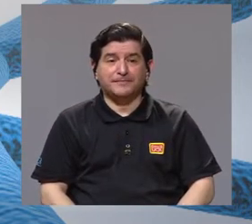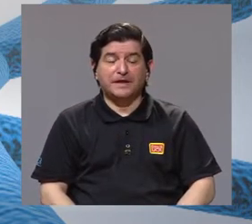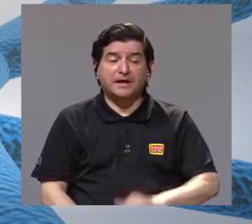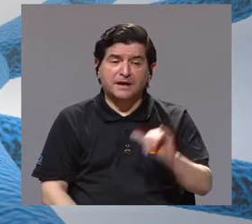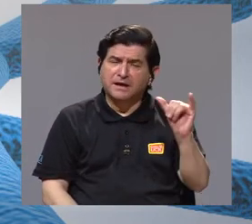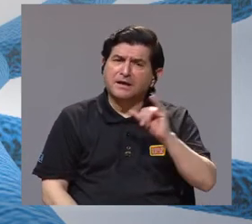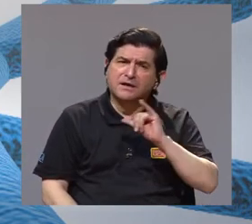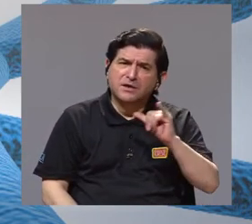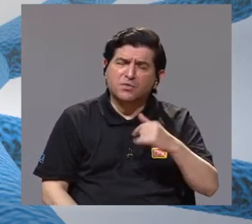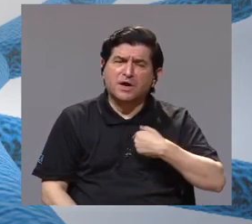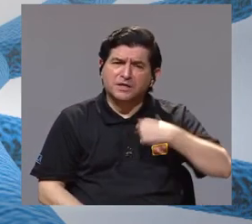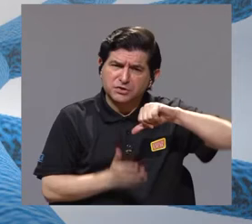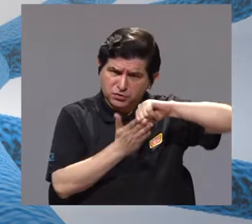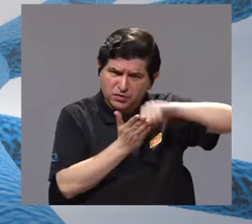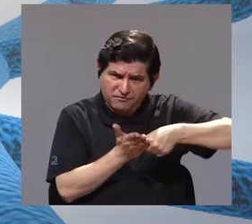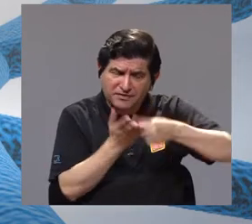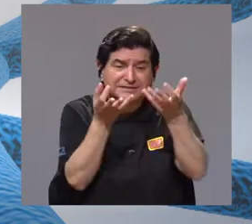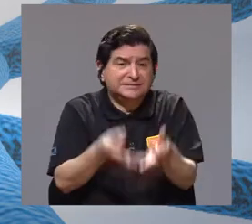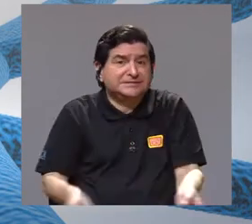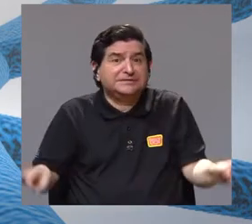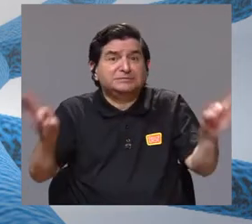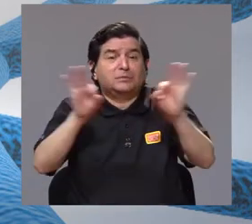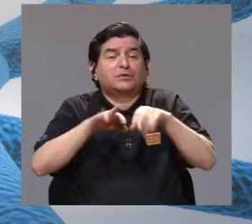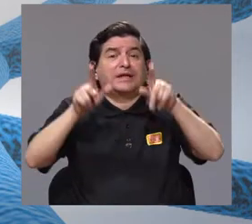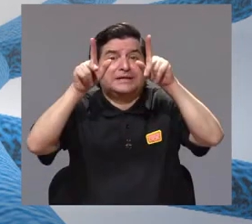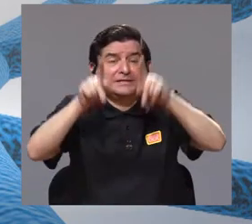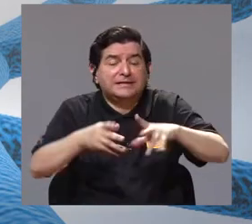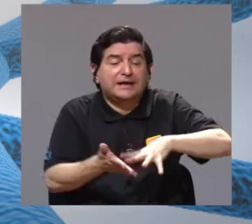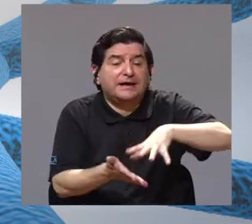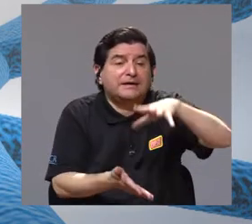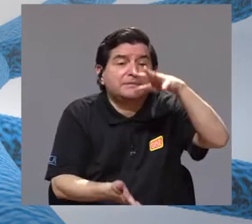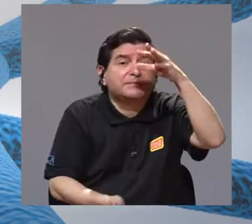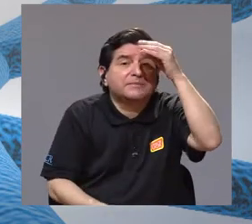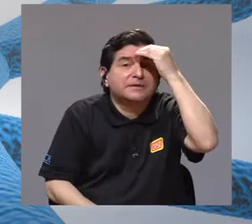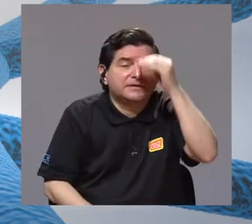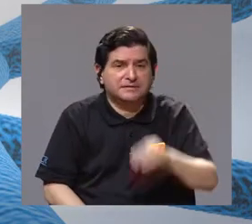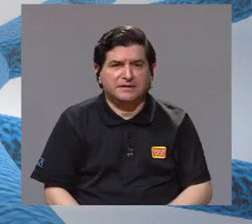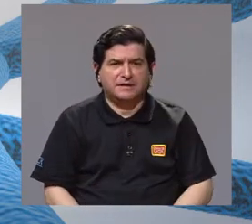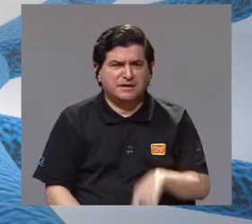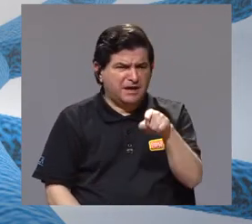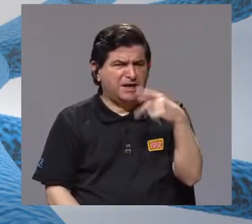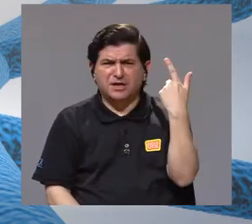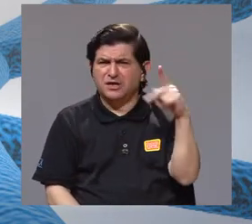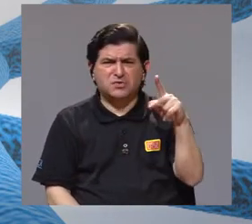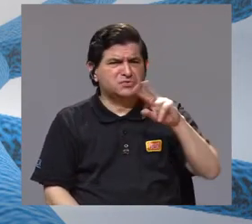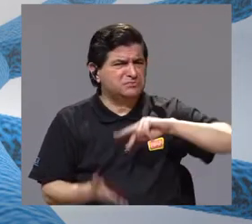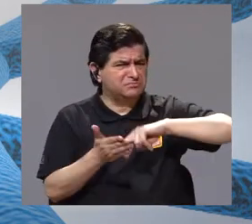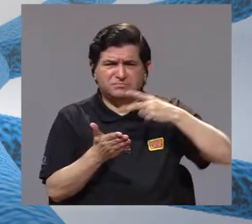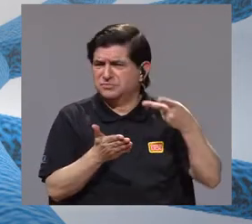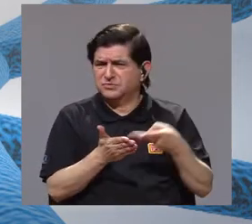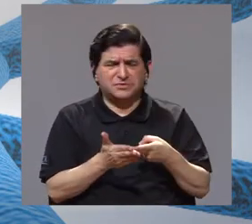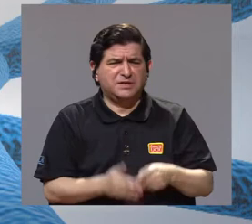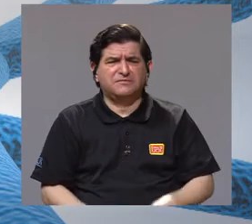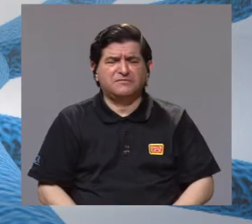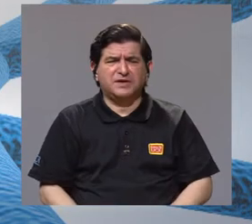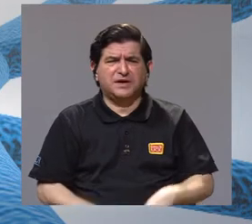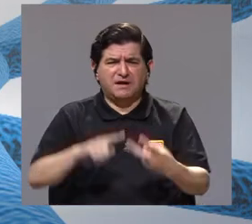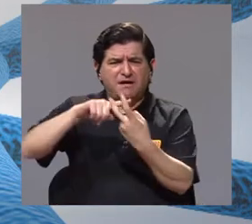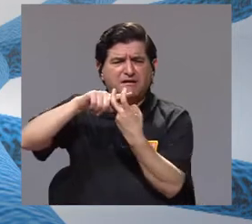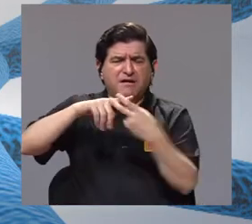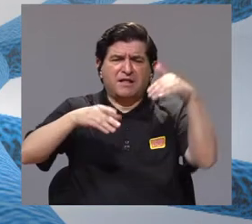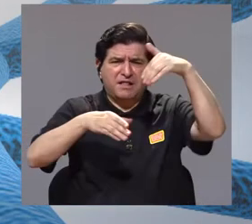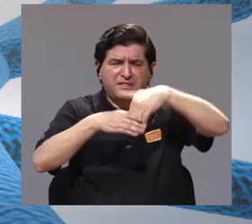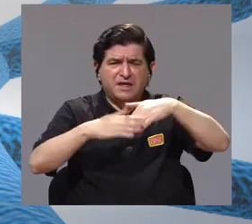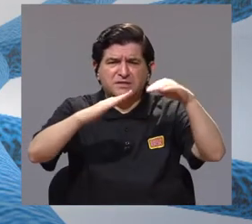Sin embargo, también insisto que lo más importante es que la gente aprenda de que no es una amenaza tener murciélagos en el pecho